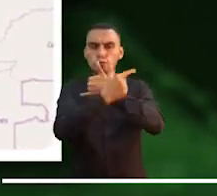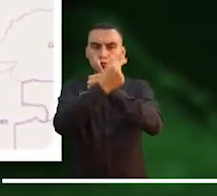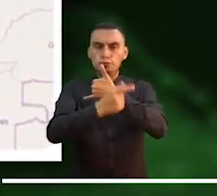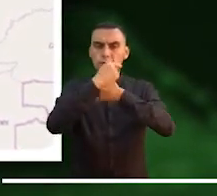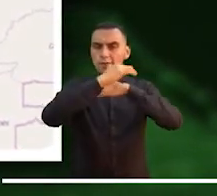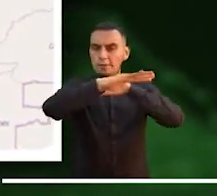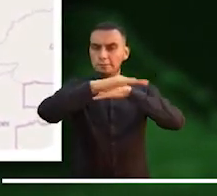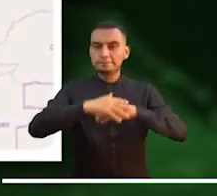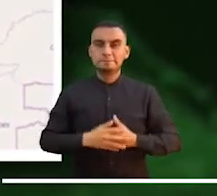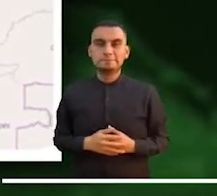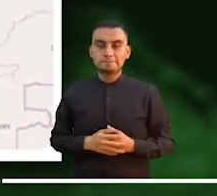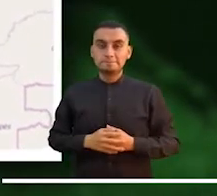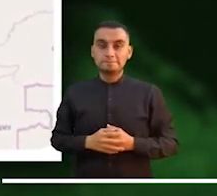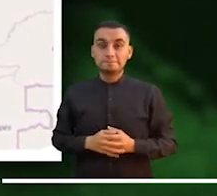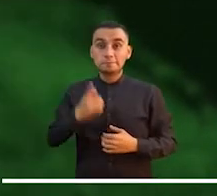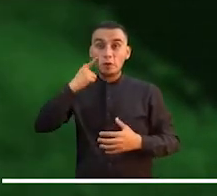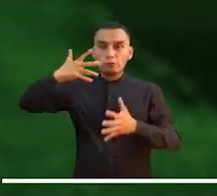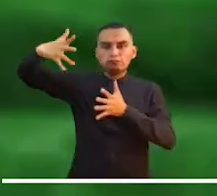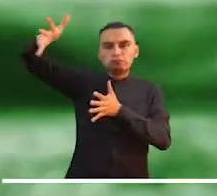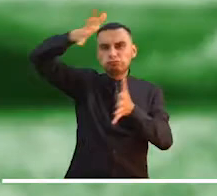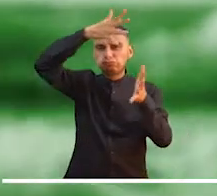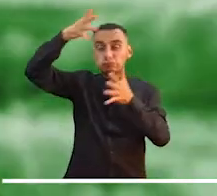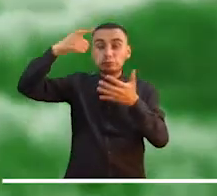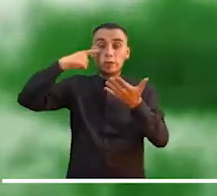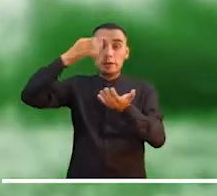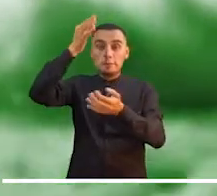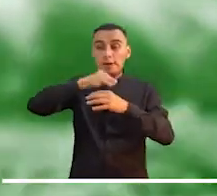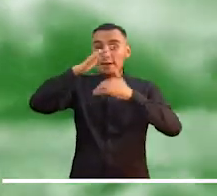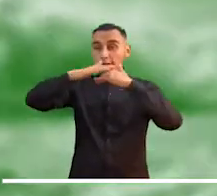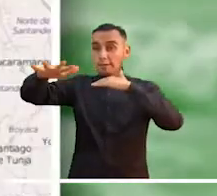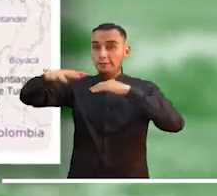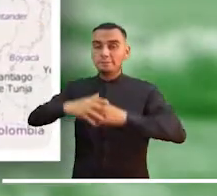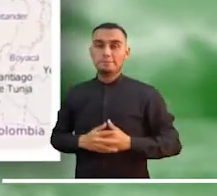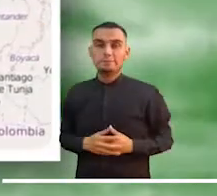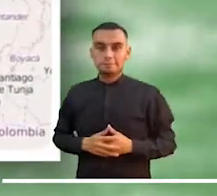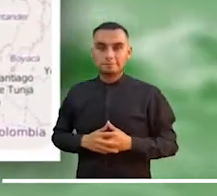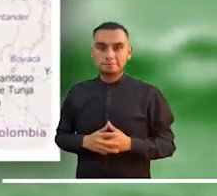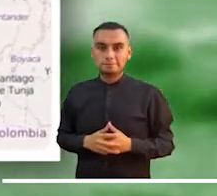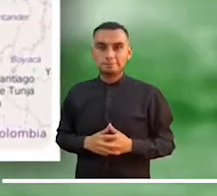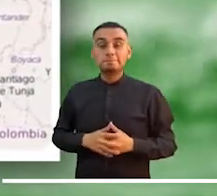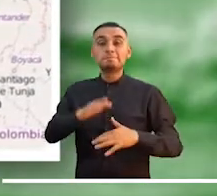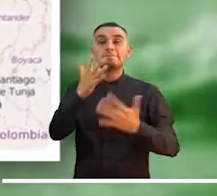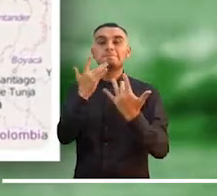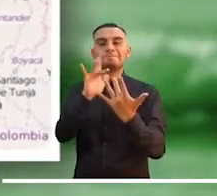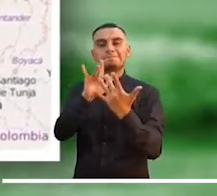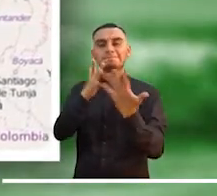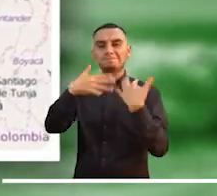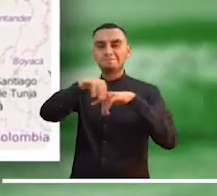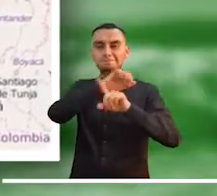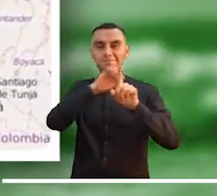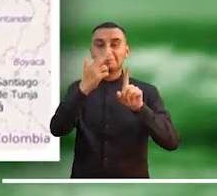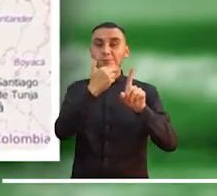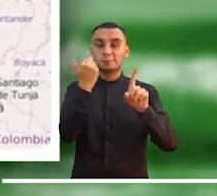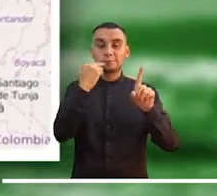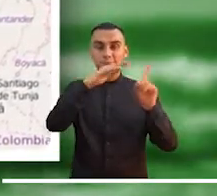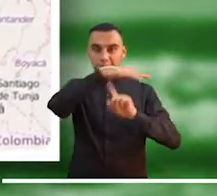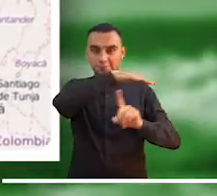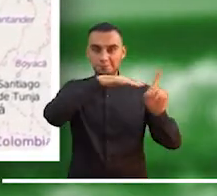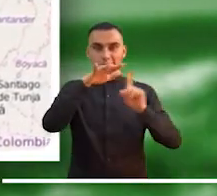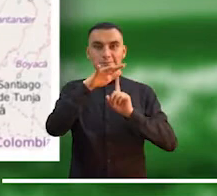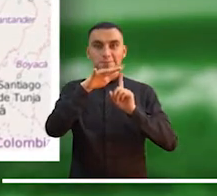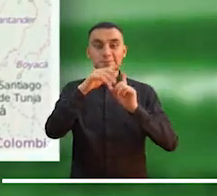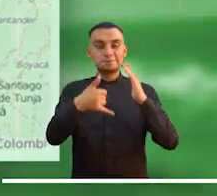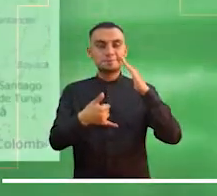lluvioso en el occidente del Mar Caribe y en sectores del centro y norte del Océano Pacífico Nacional. Por oleaje y viento en el centro del Mar